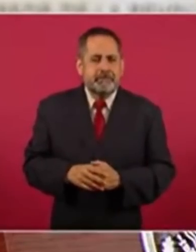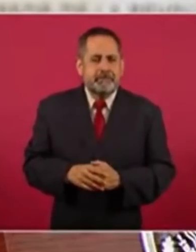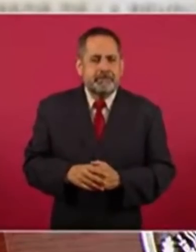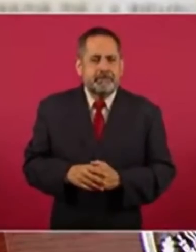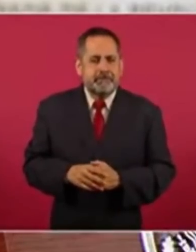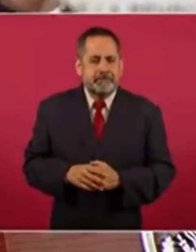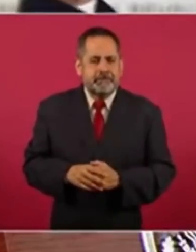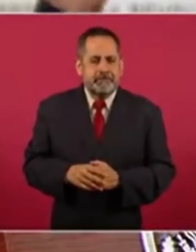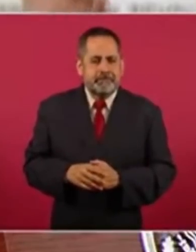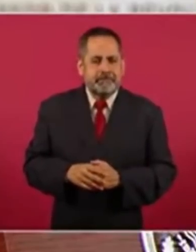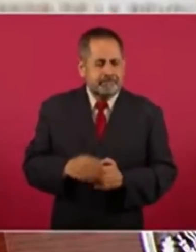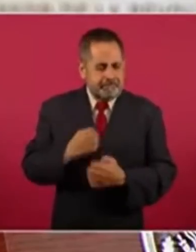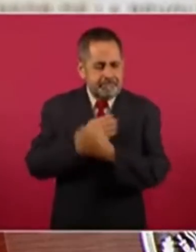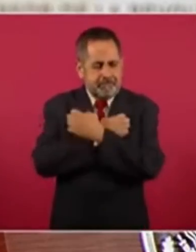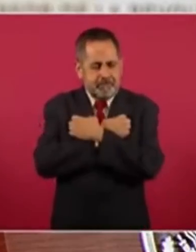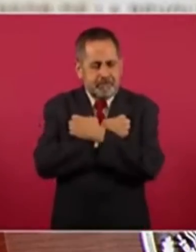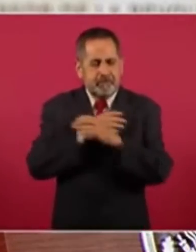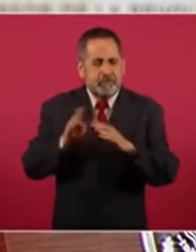la educación